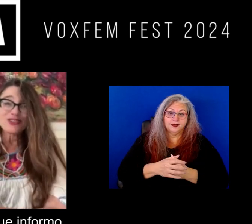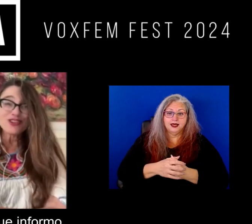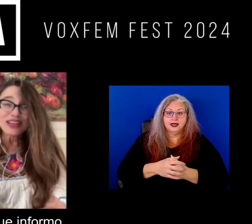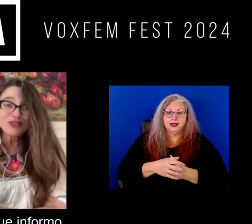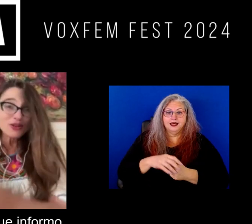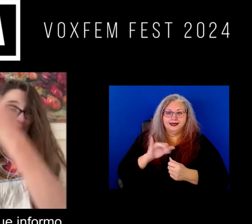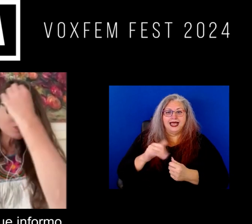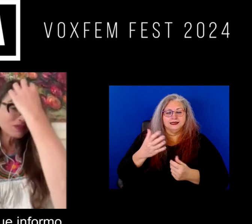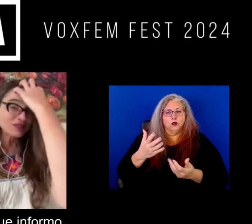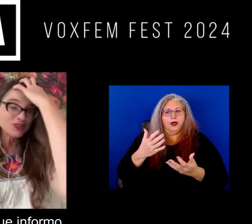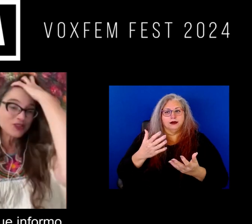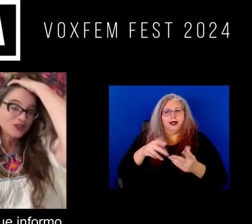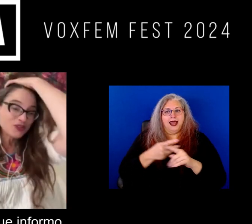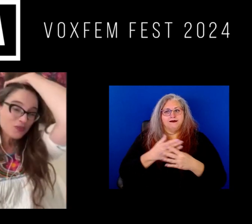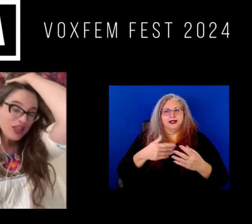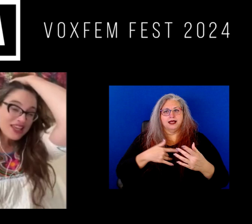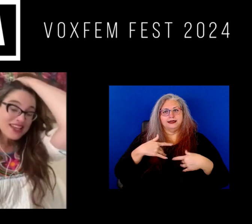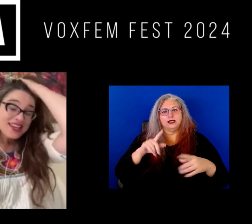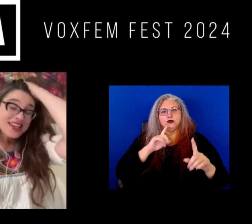eso es lo que informo ¿no?